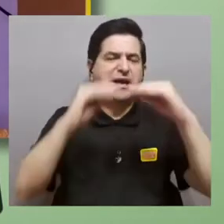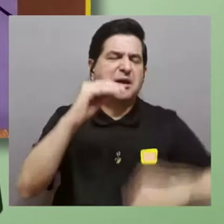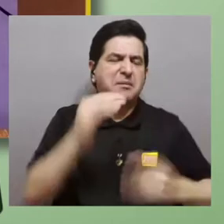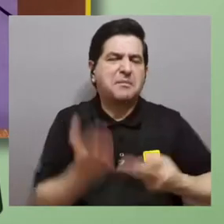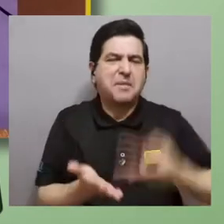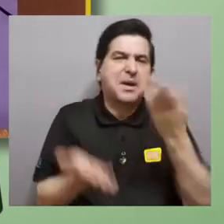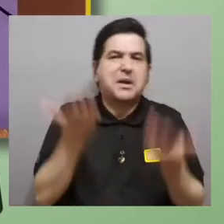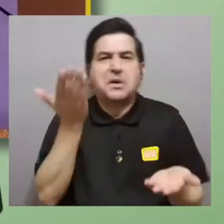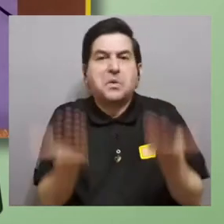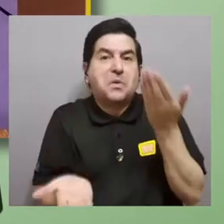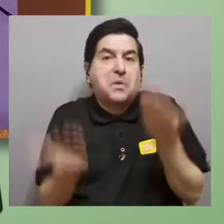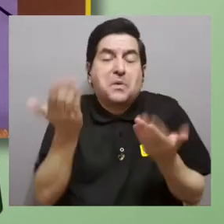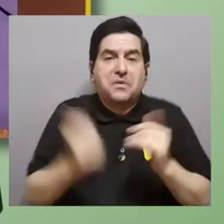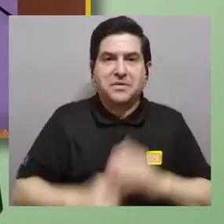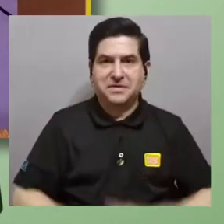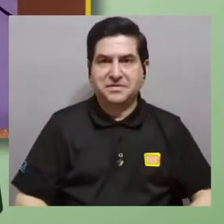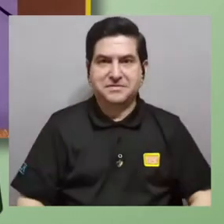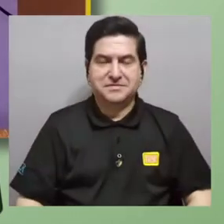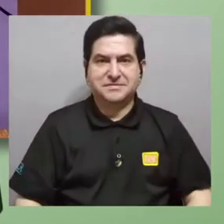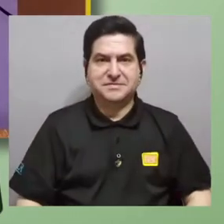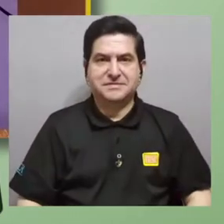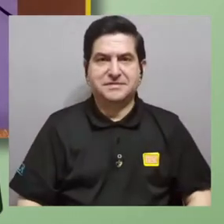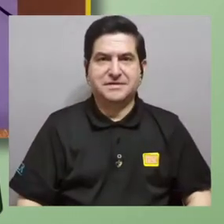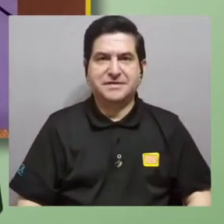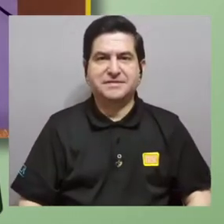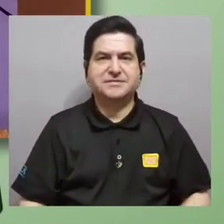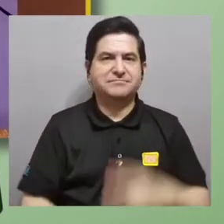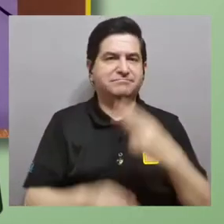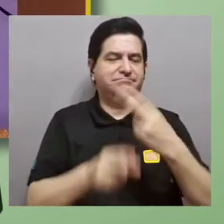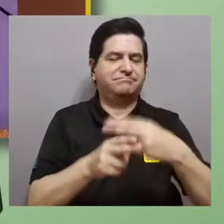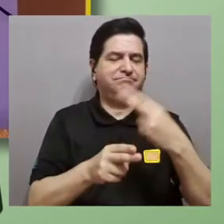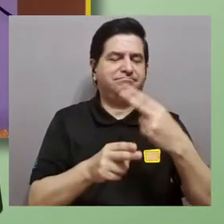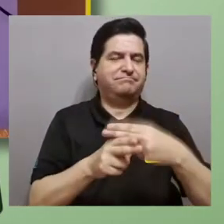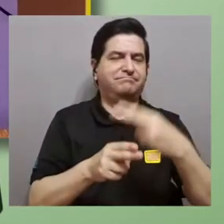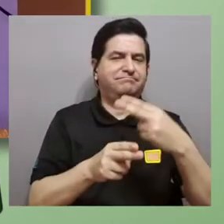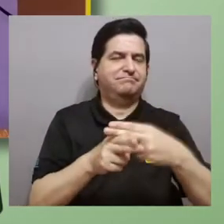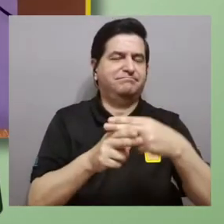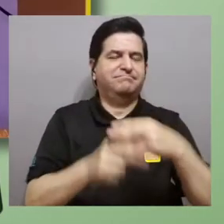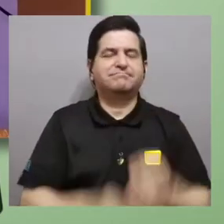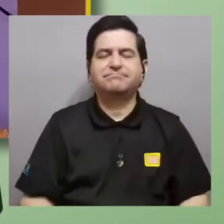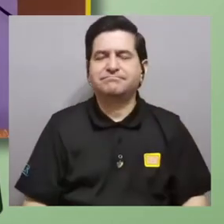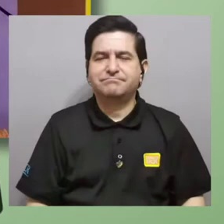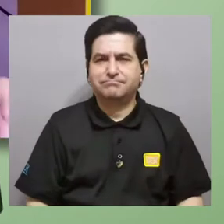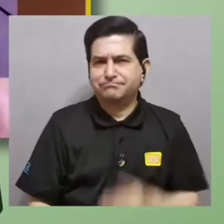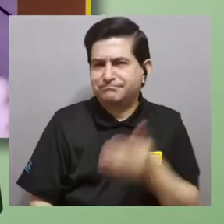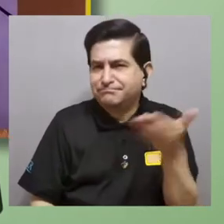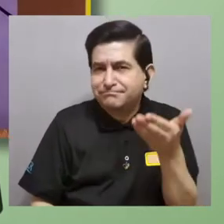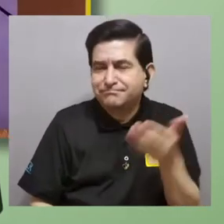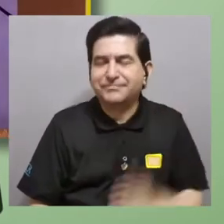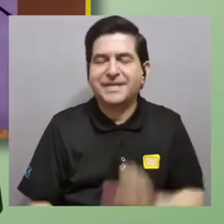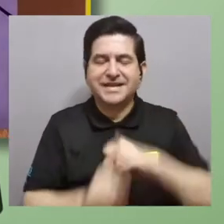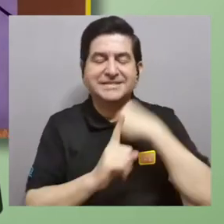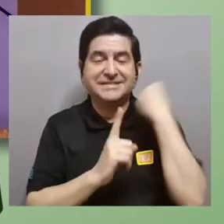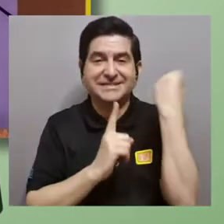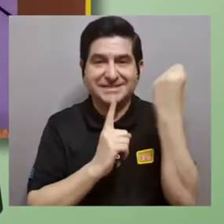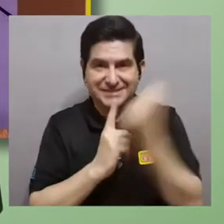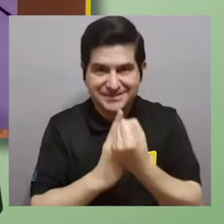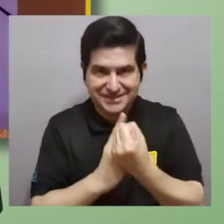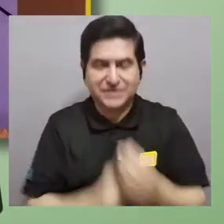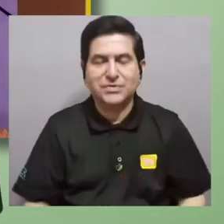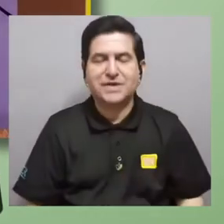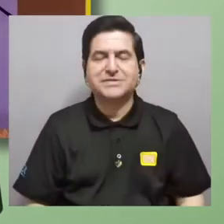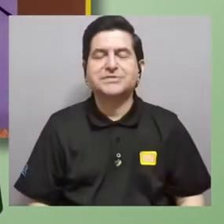infravalorado, este, llamado, ese a menudo infravalorado de estado,